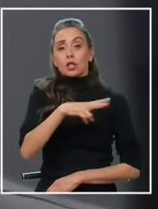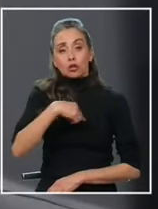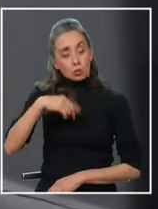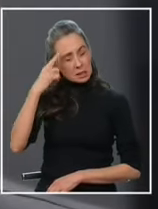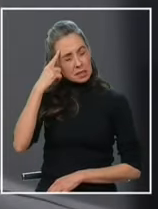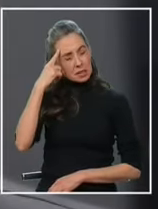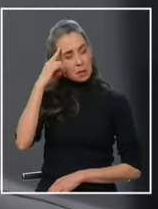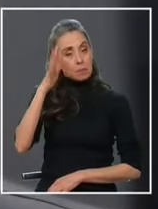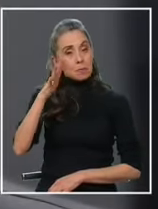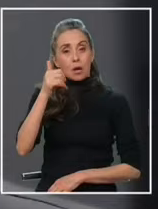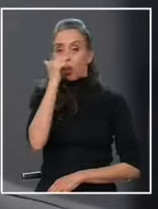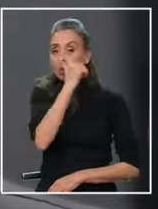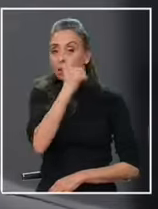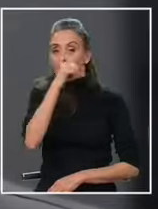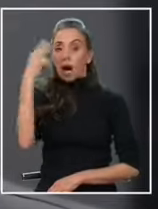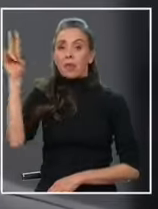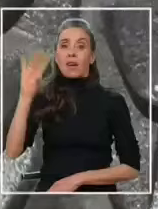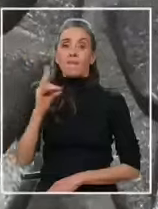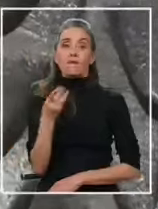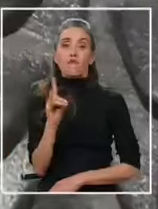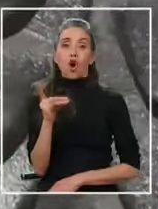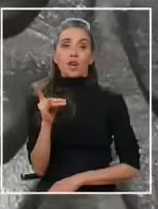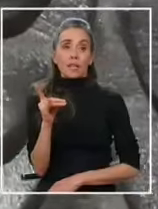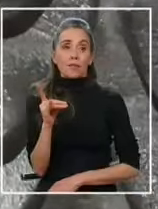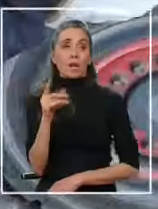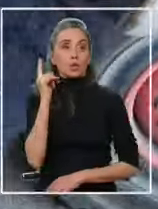hipótesis es que esta era droga boliviana